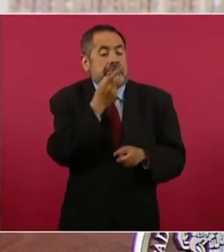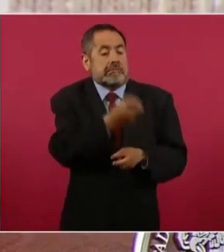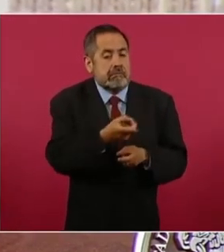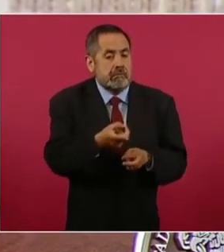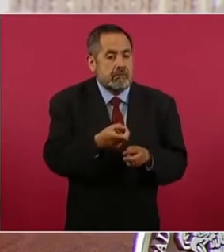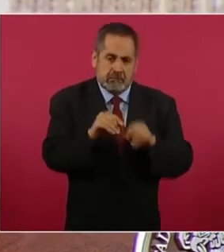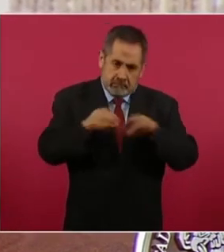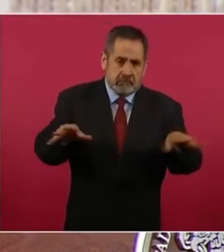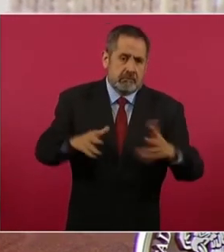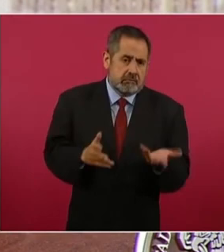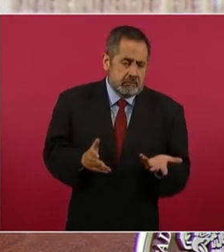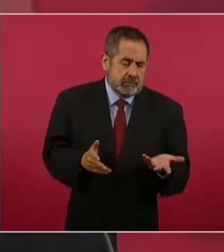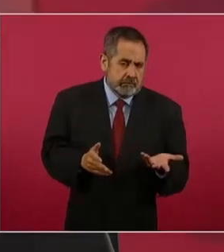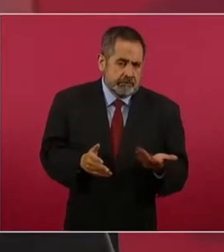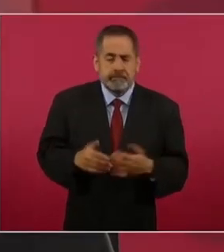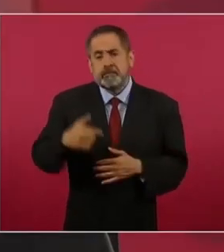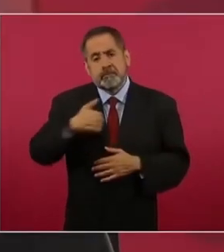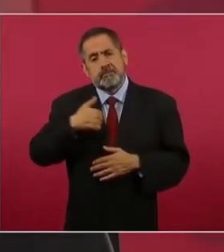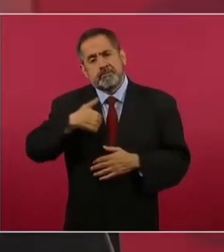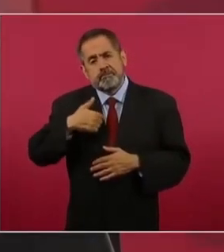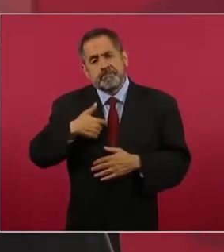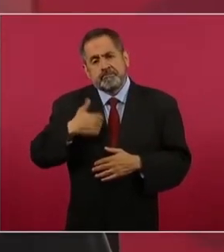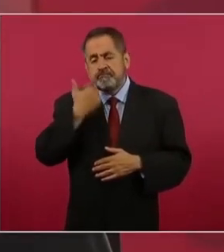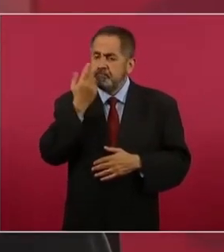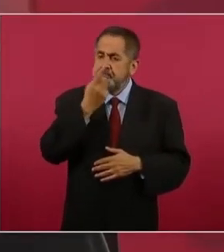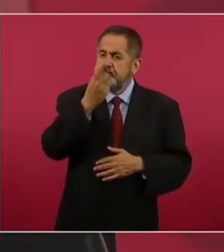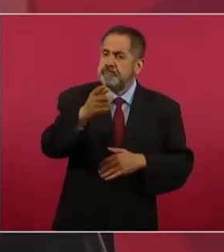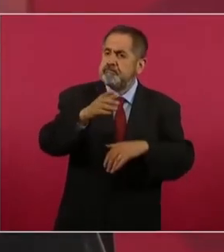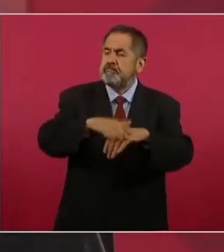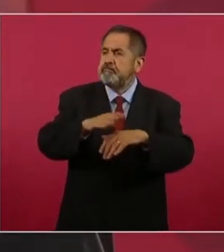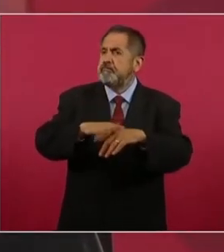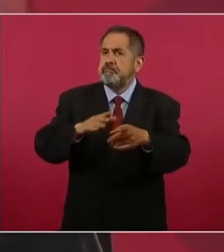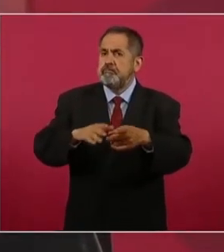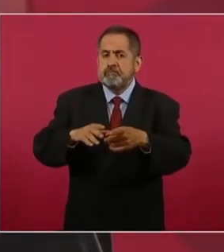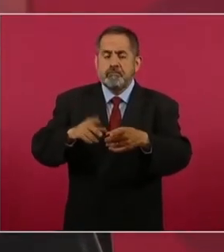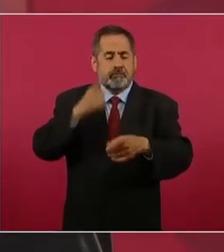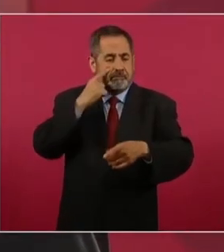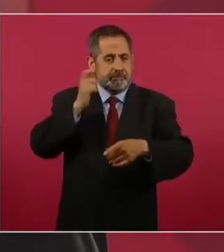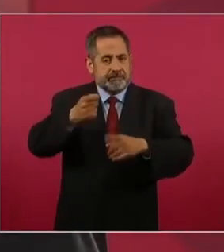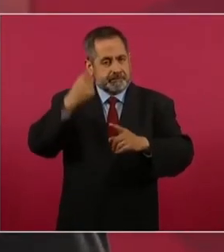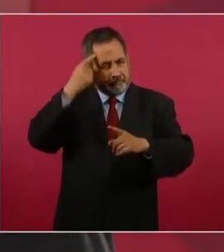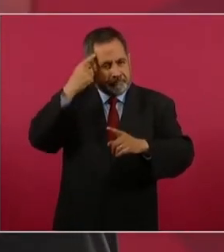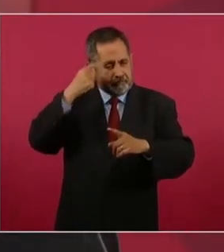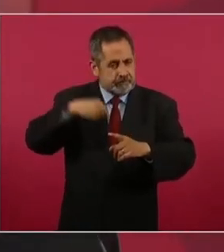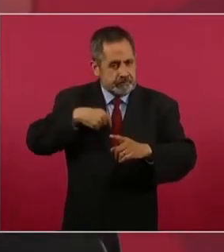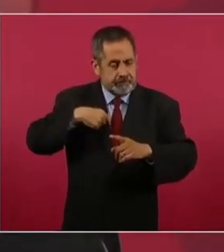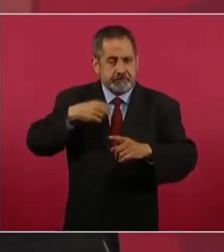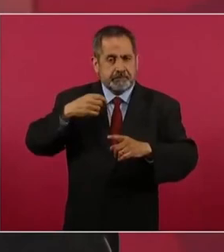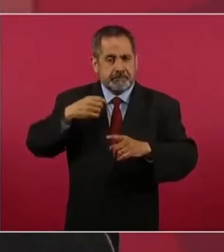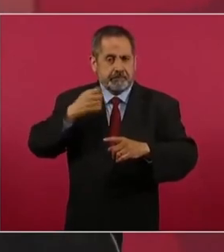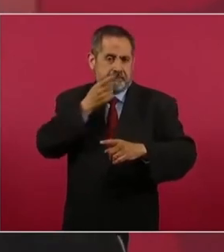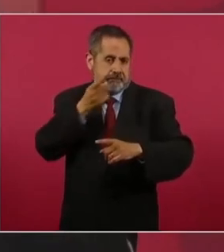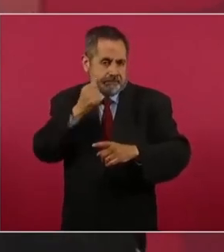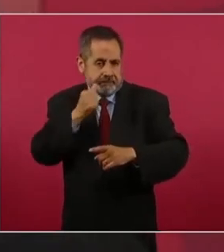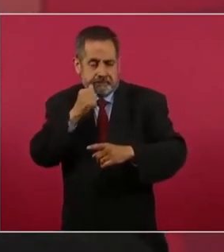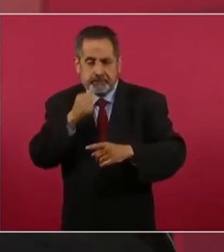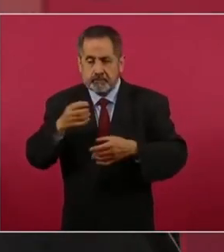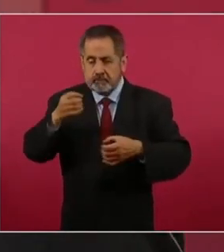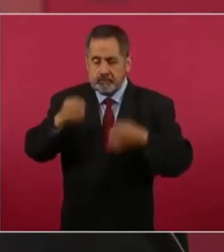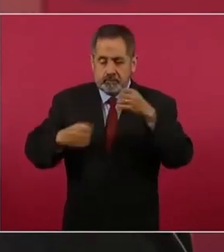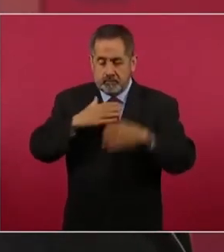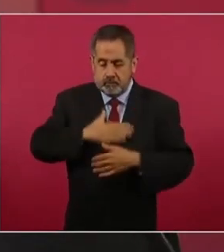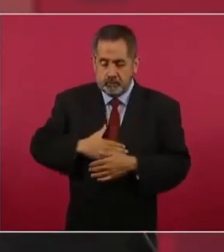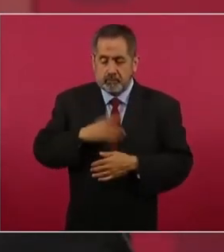la justicia tiene que ver mucho con lo preventivo.